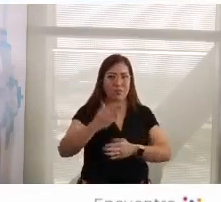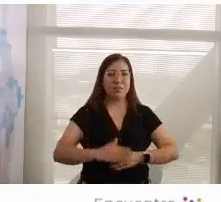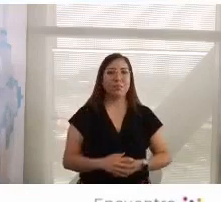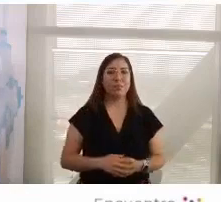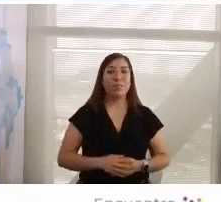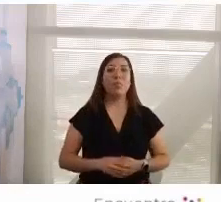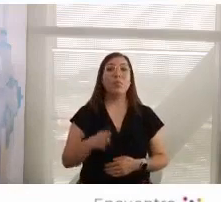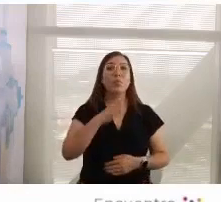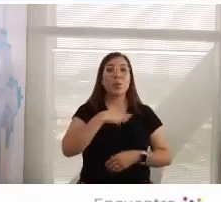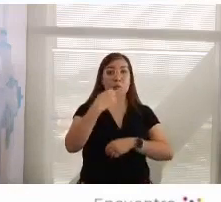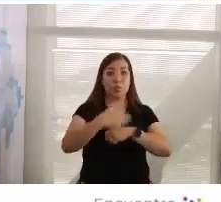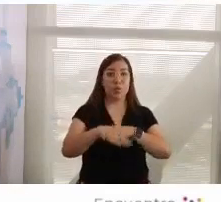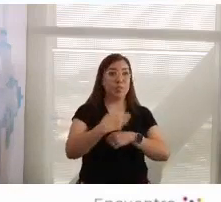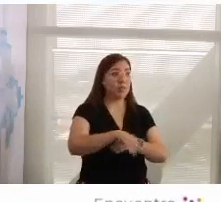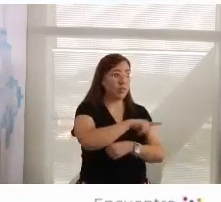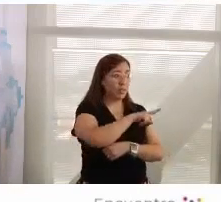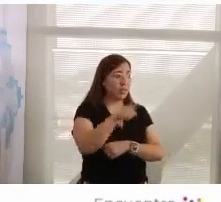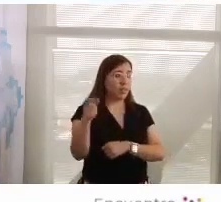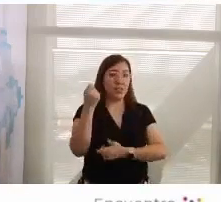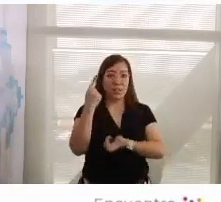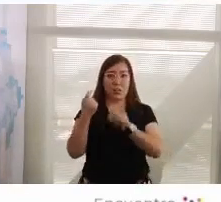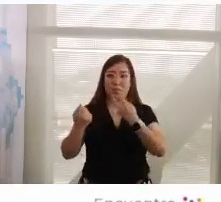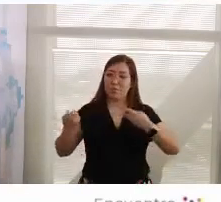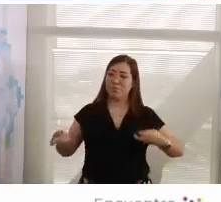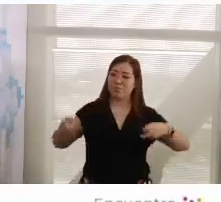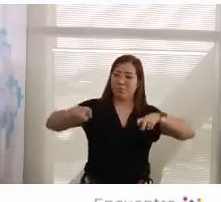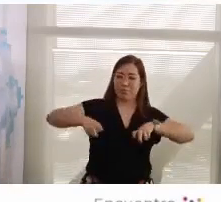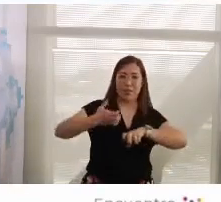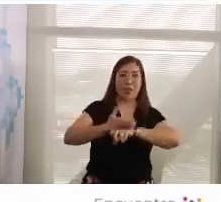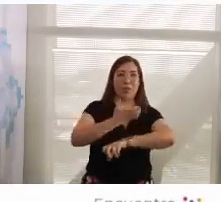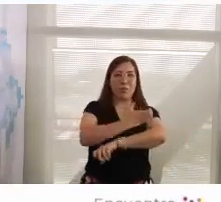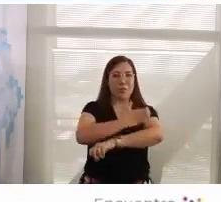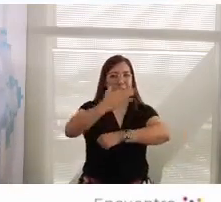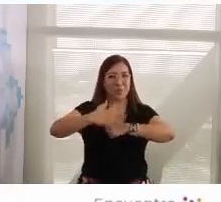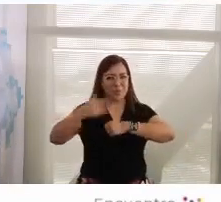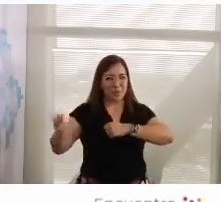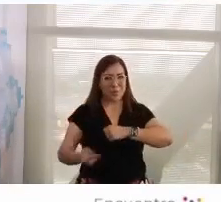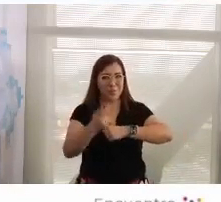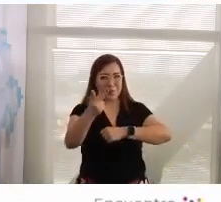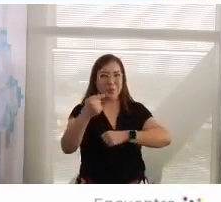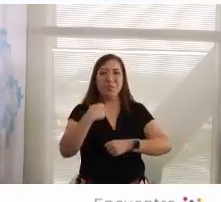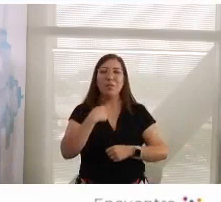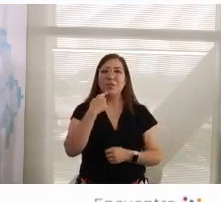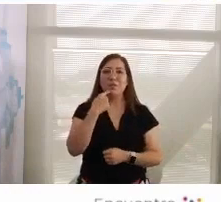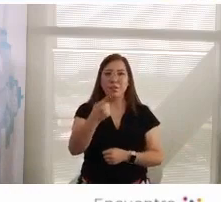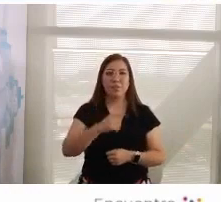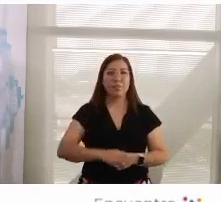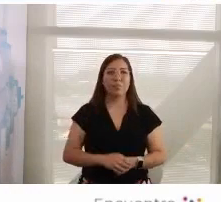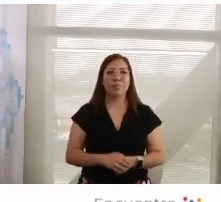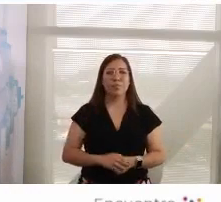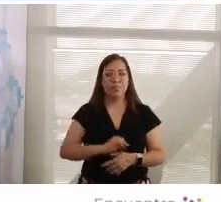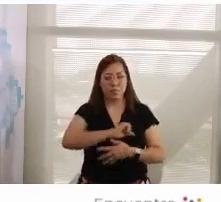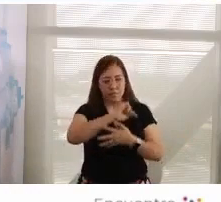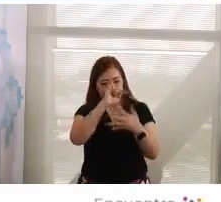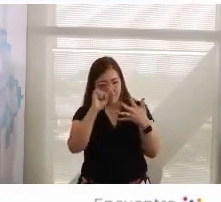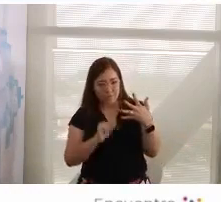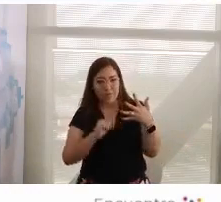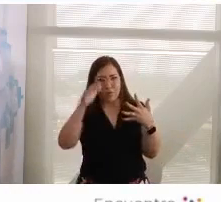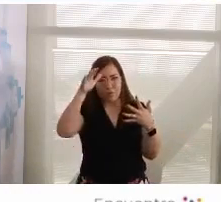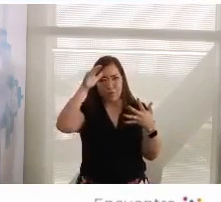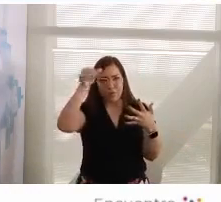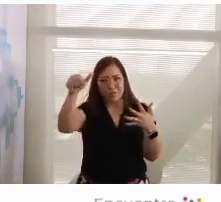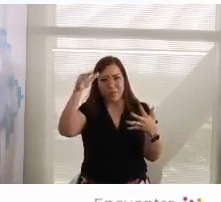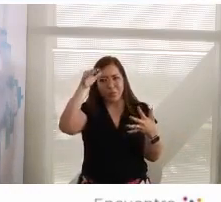En lo que alguien se anima a sentarse aquí con nosotros, a hacer la siguiente pregunta, retomo ciertos conceptos que